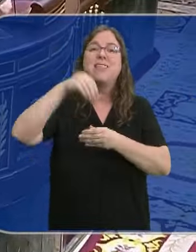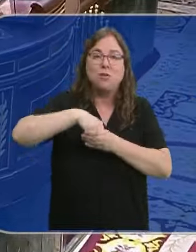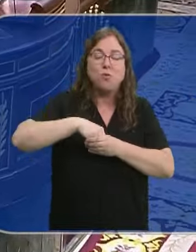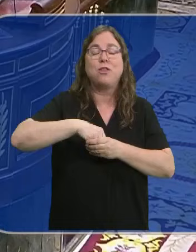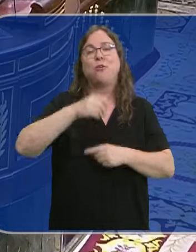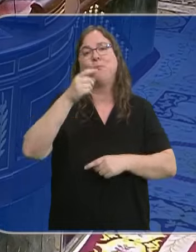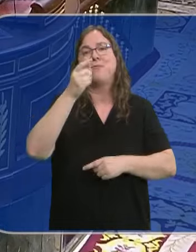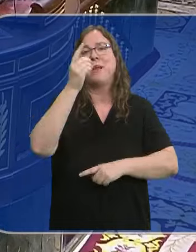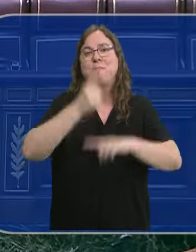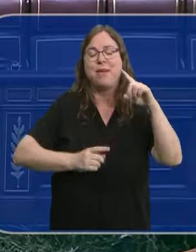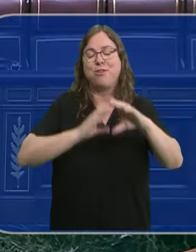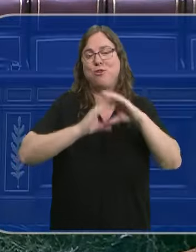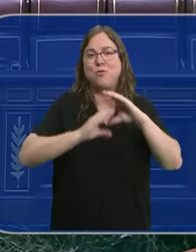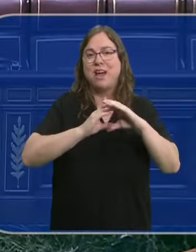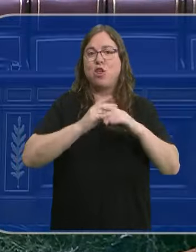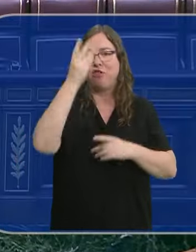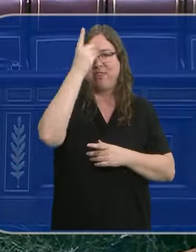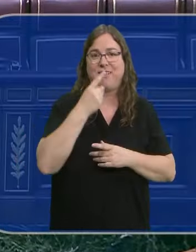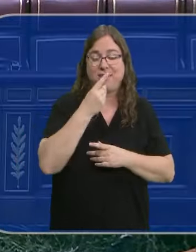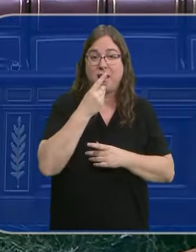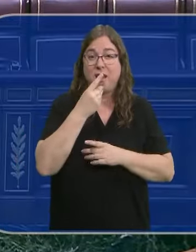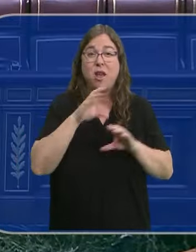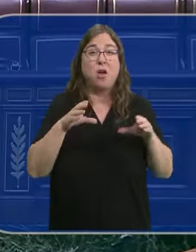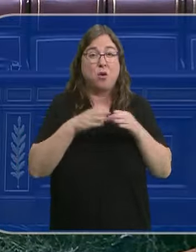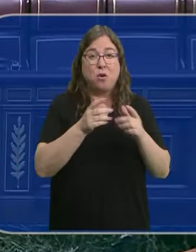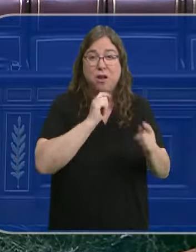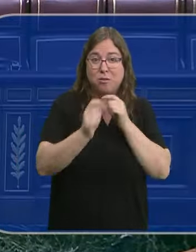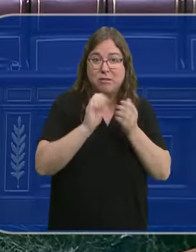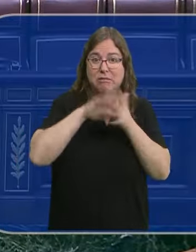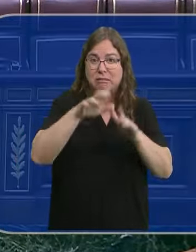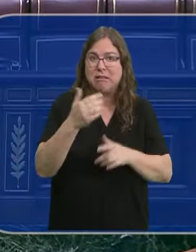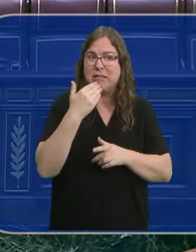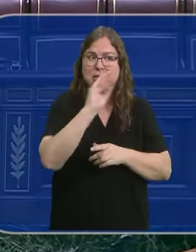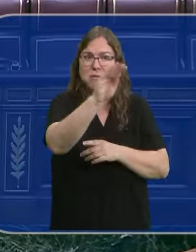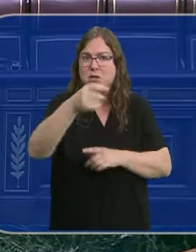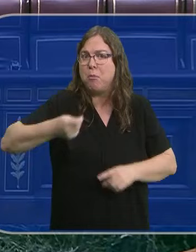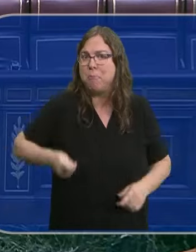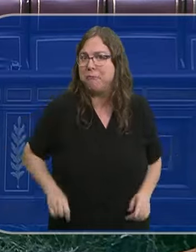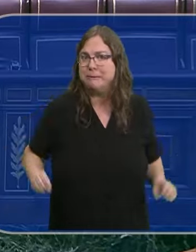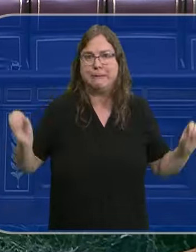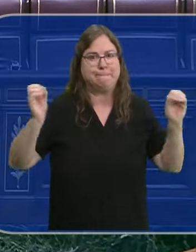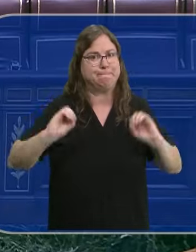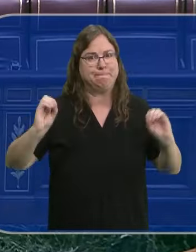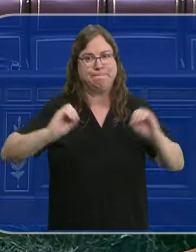a los medios digitales. El Colegio de Periodistas de Castilla y León asegura que no se ha contado. Con los colegios profesionales.